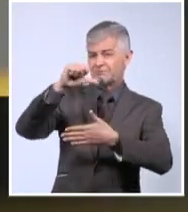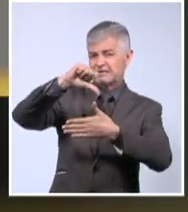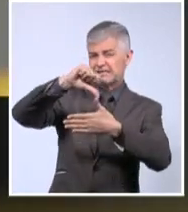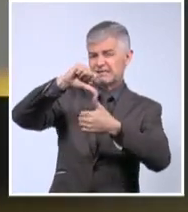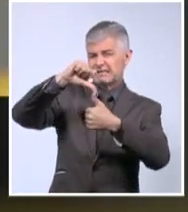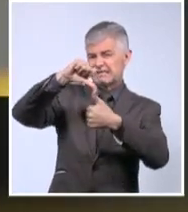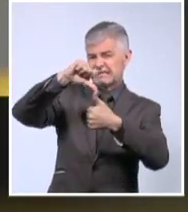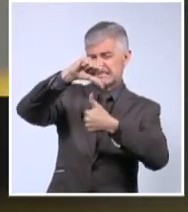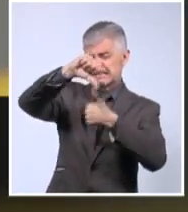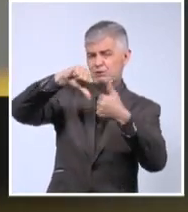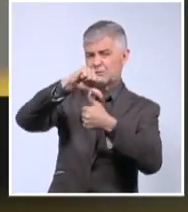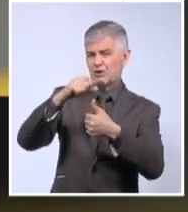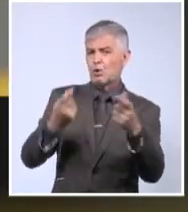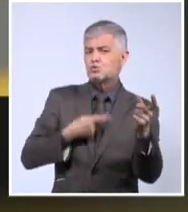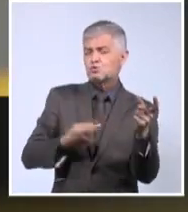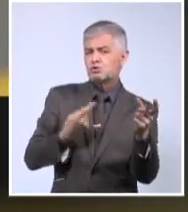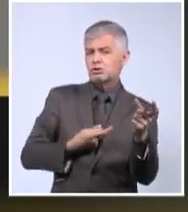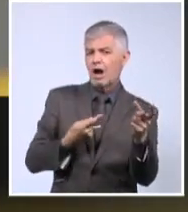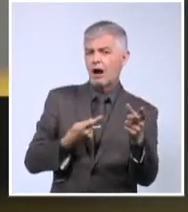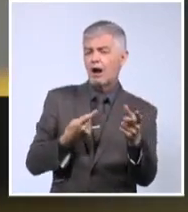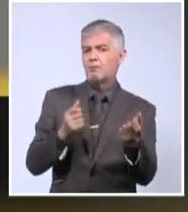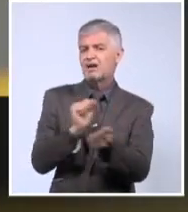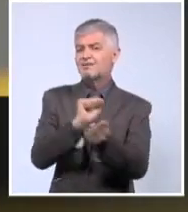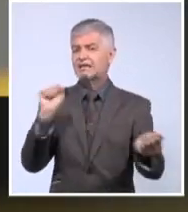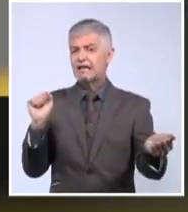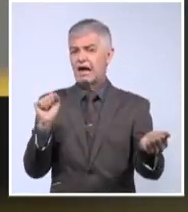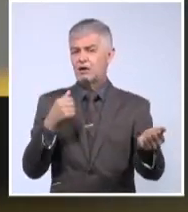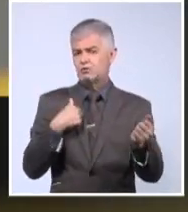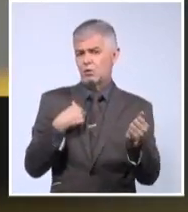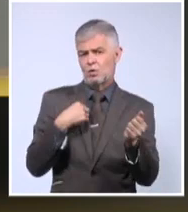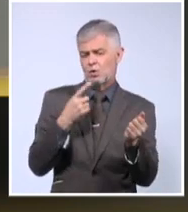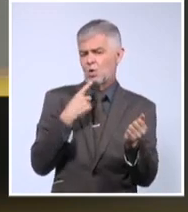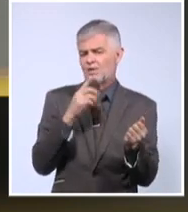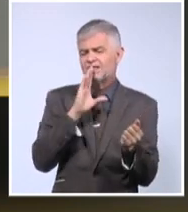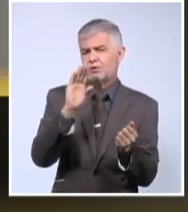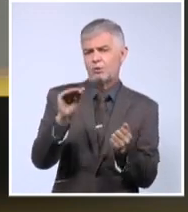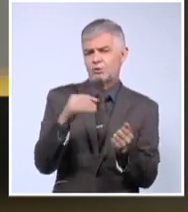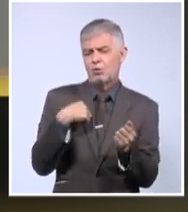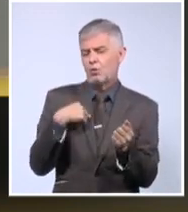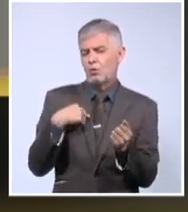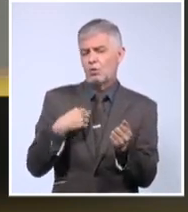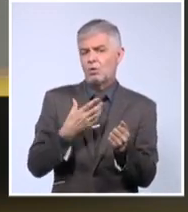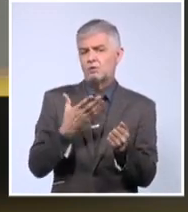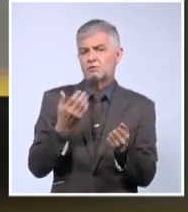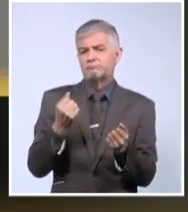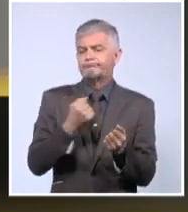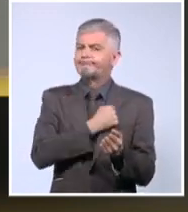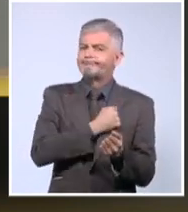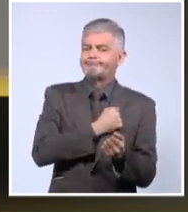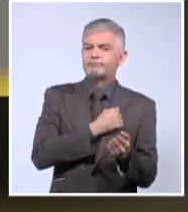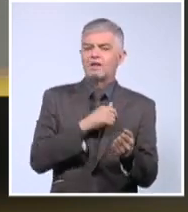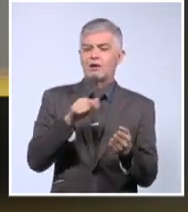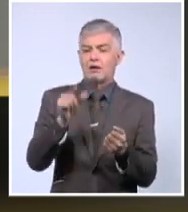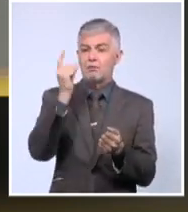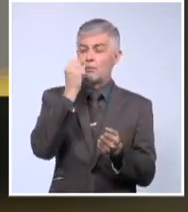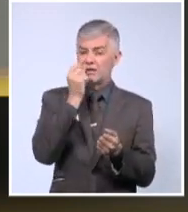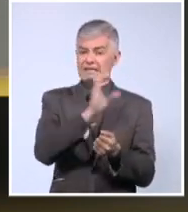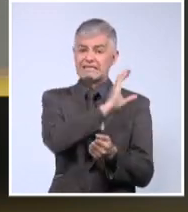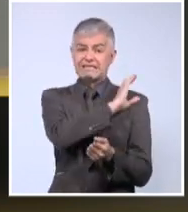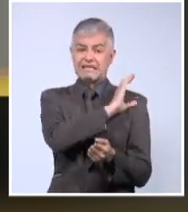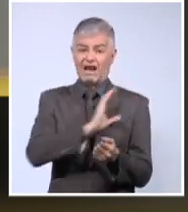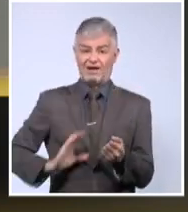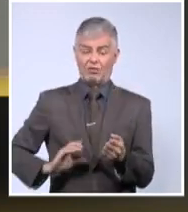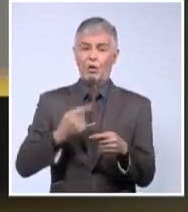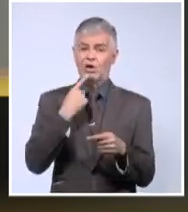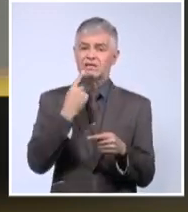luchó por la democracia y la libertad, y al cual no tengo ningún titubeo en decir que admiro, el mayor Roberto de Abuición, del Salvador. Decía que